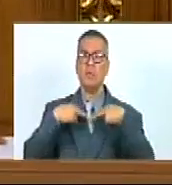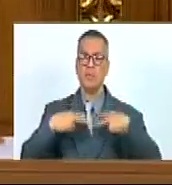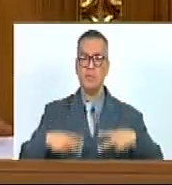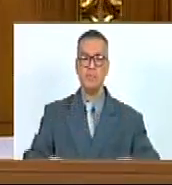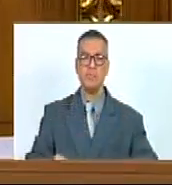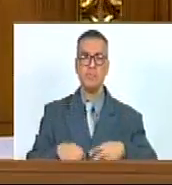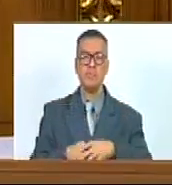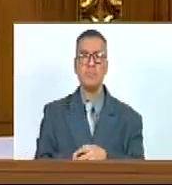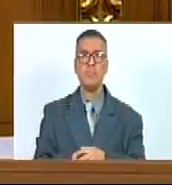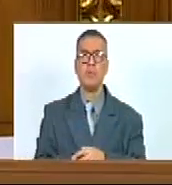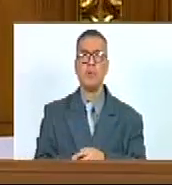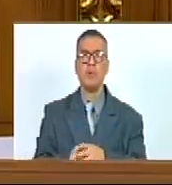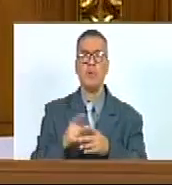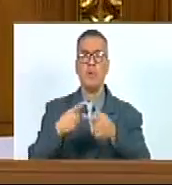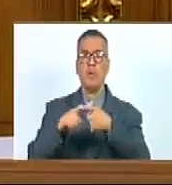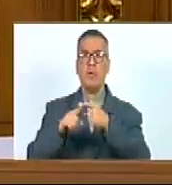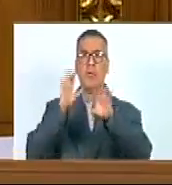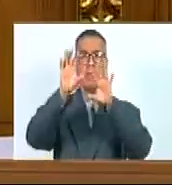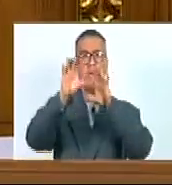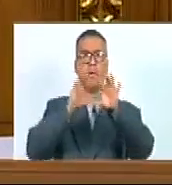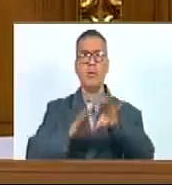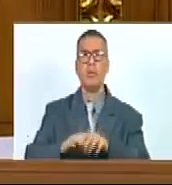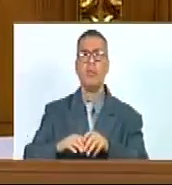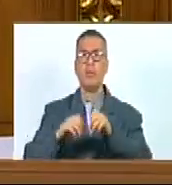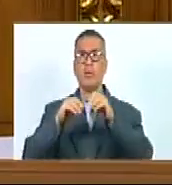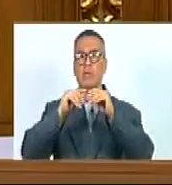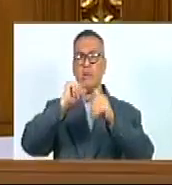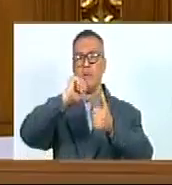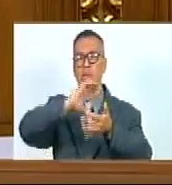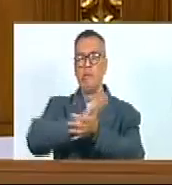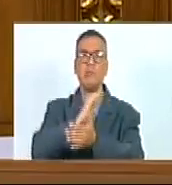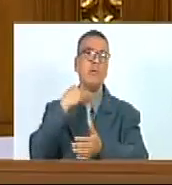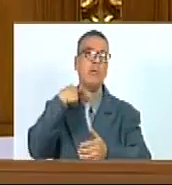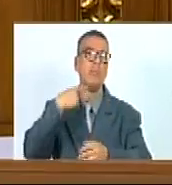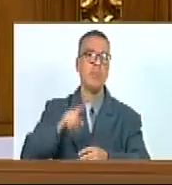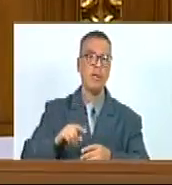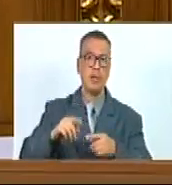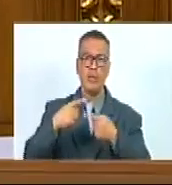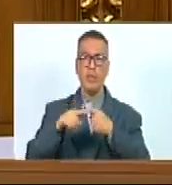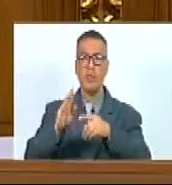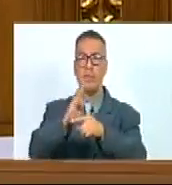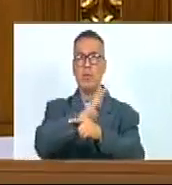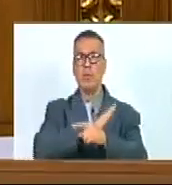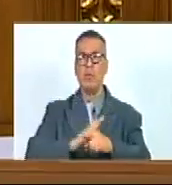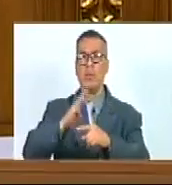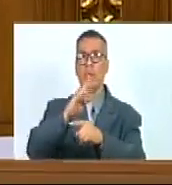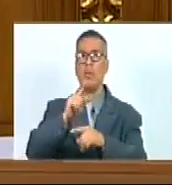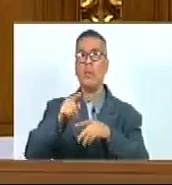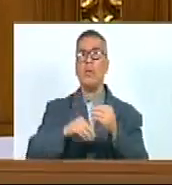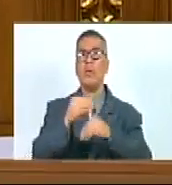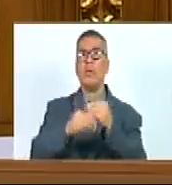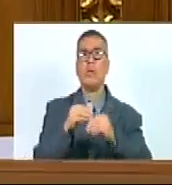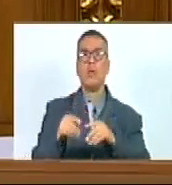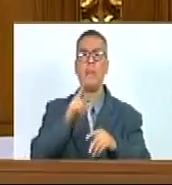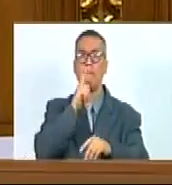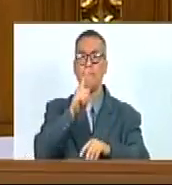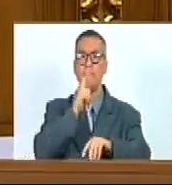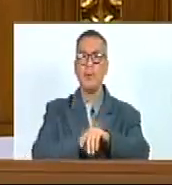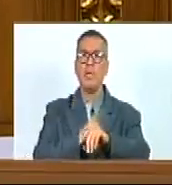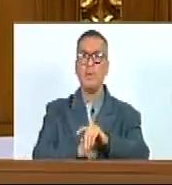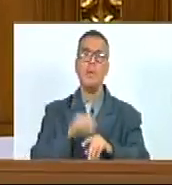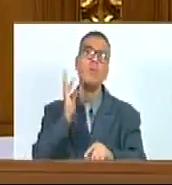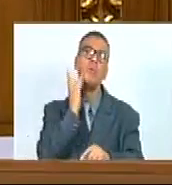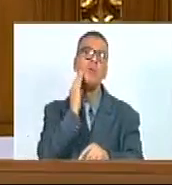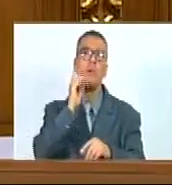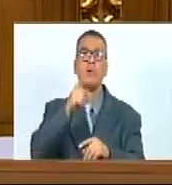Mientras en otros países La degradación Y pérdida De la biodiversidad Son factores negativos Como